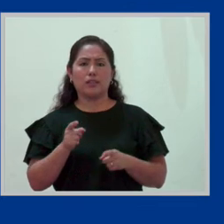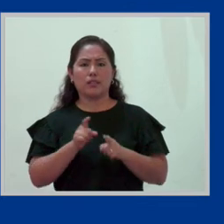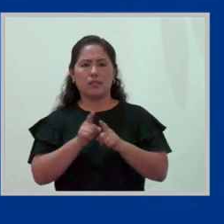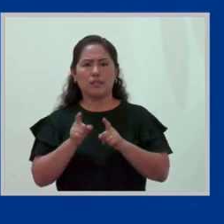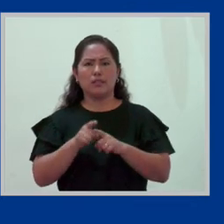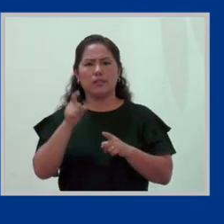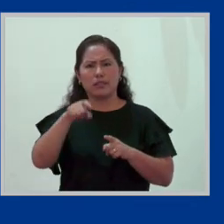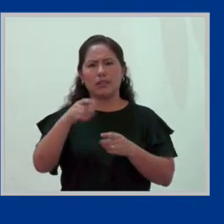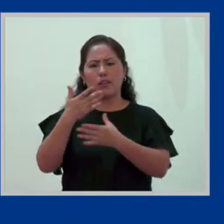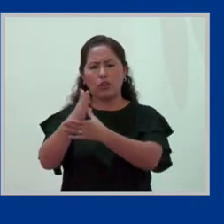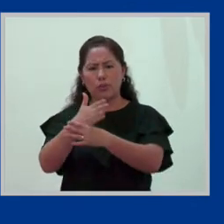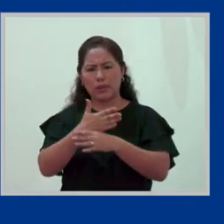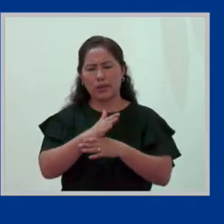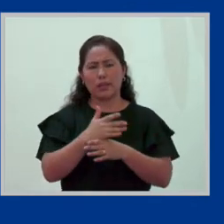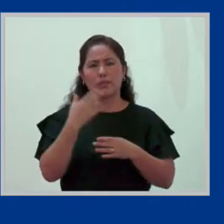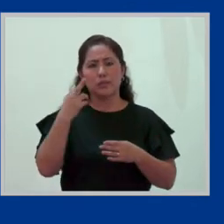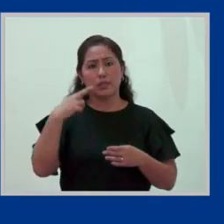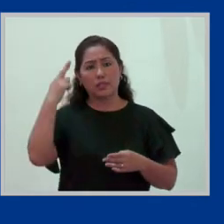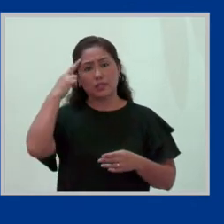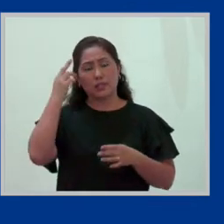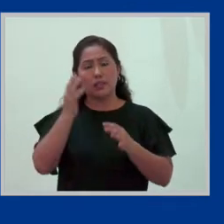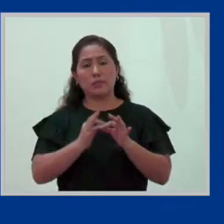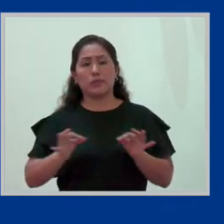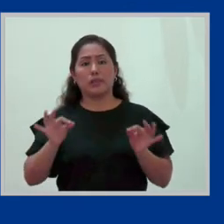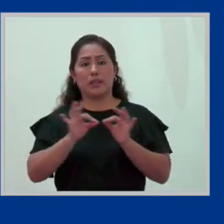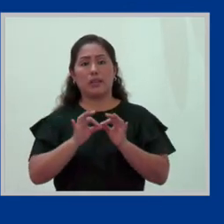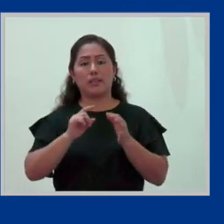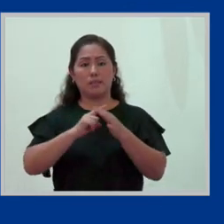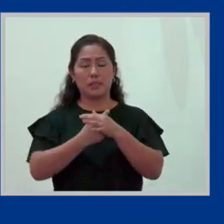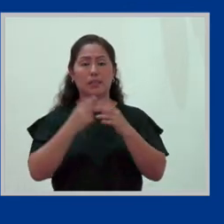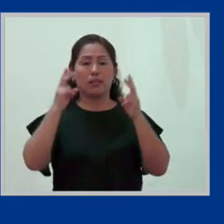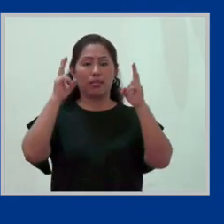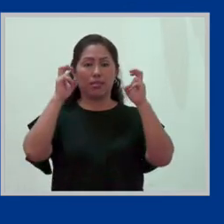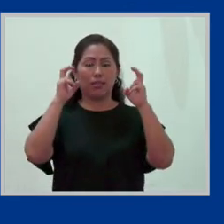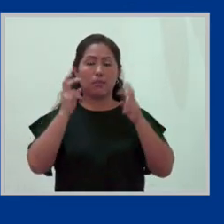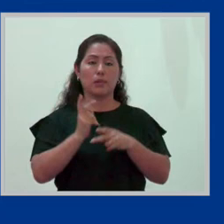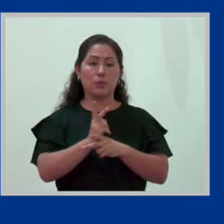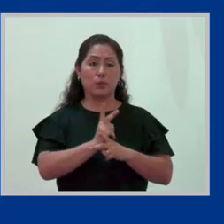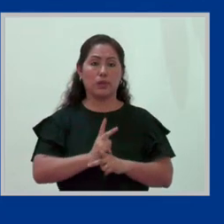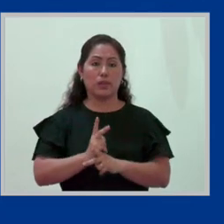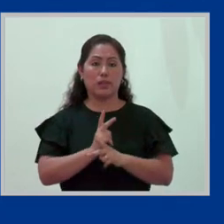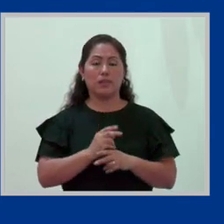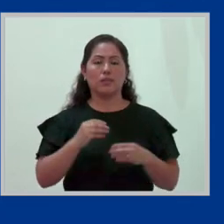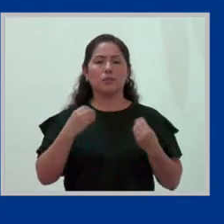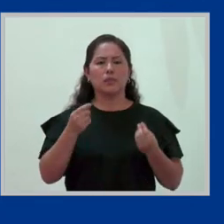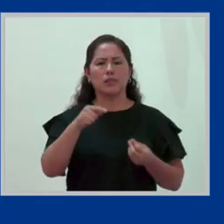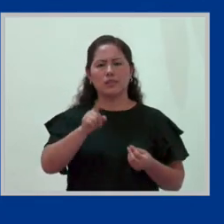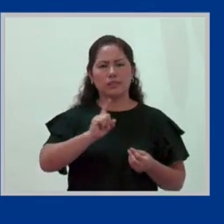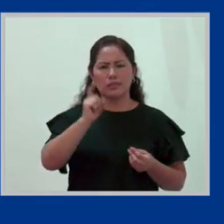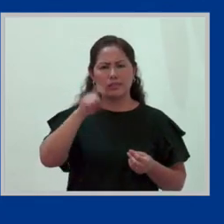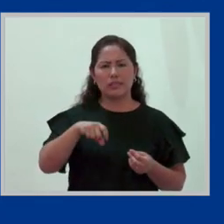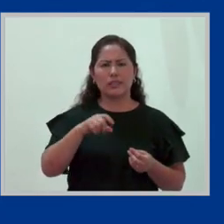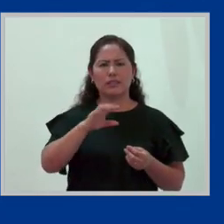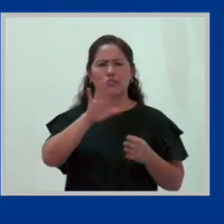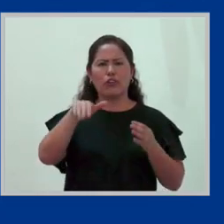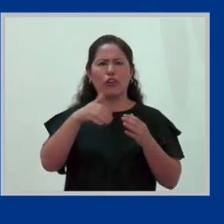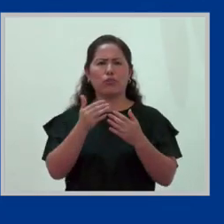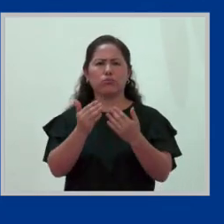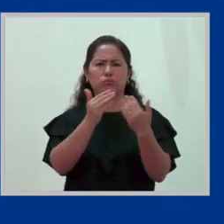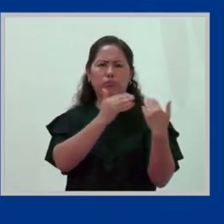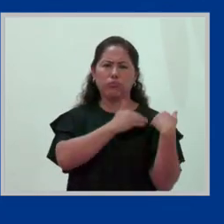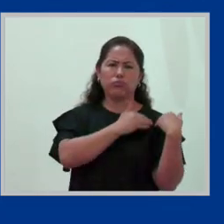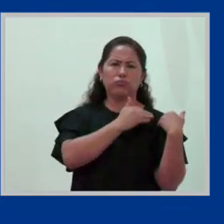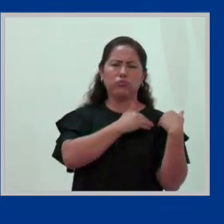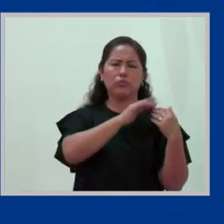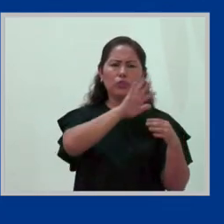compartida y por eso era tan importante empezar por el tema de los cuidados, porque esto no debe recaer solo y única